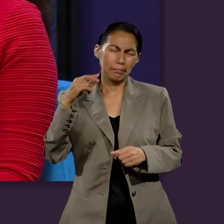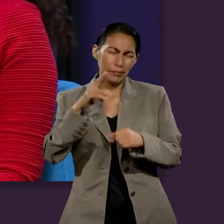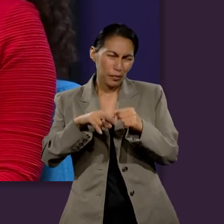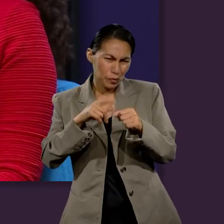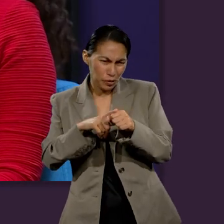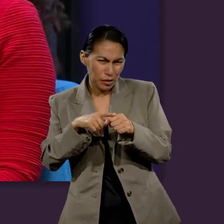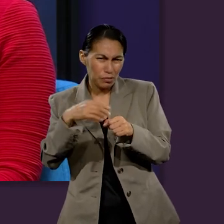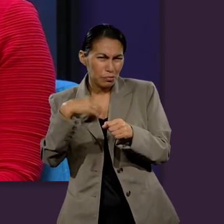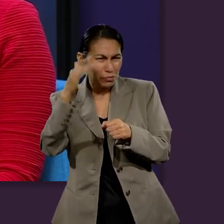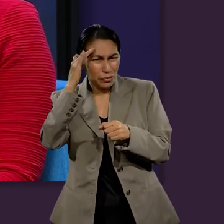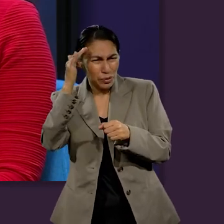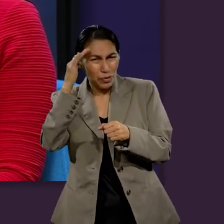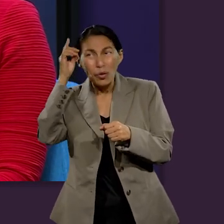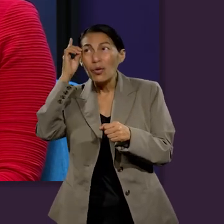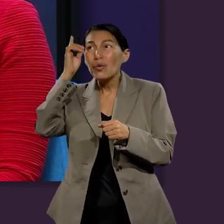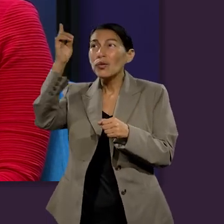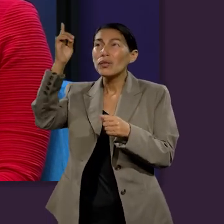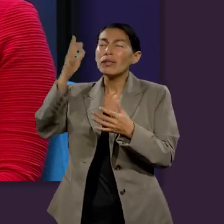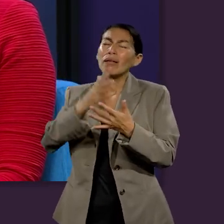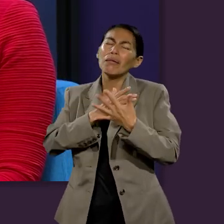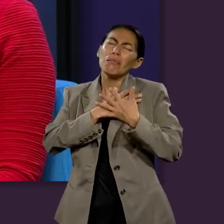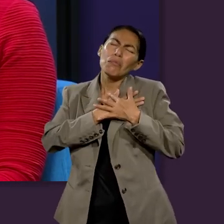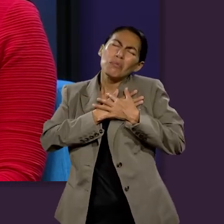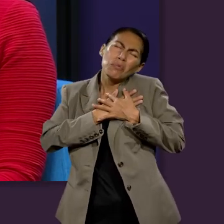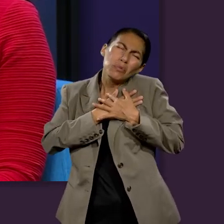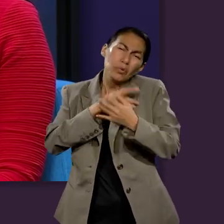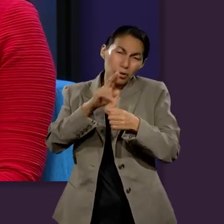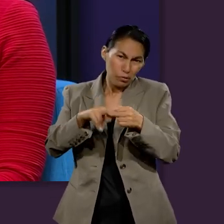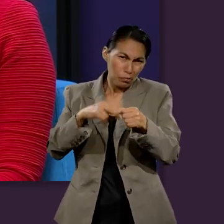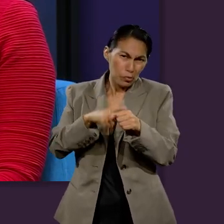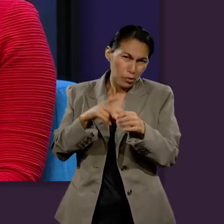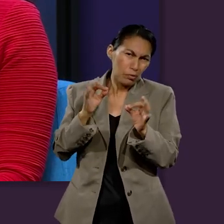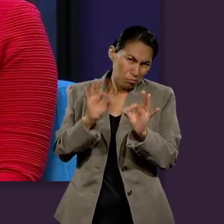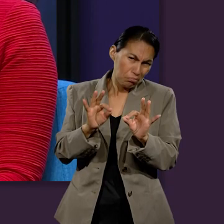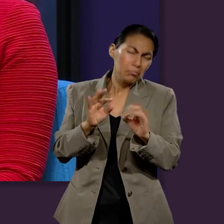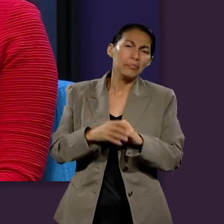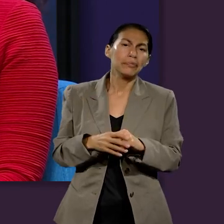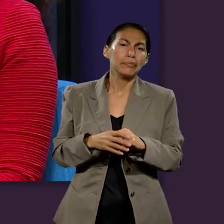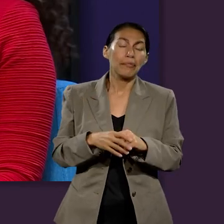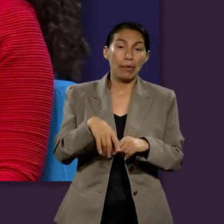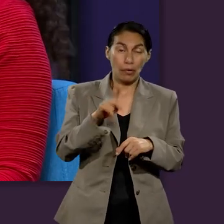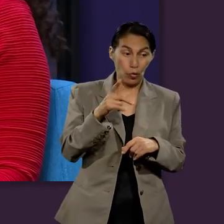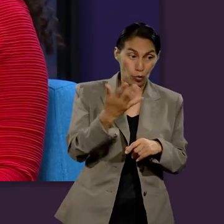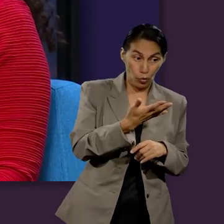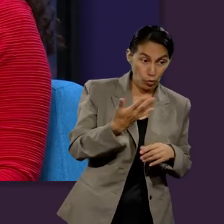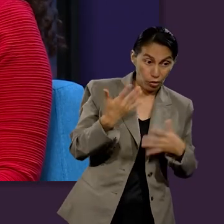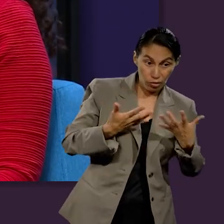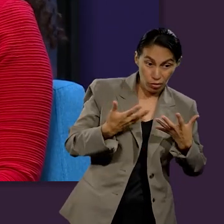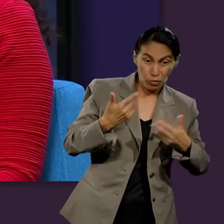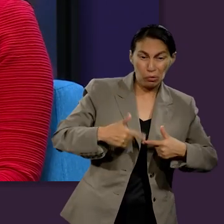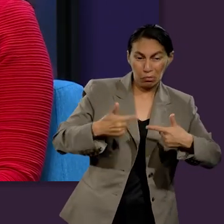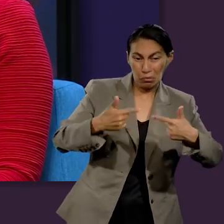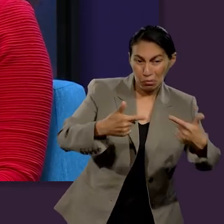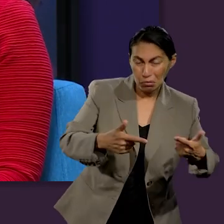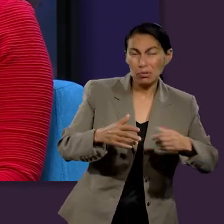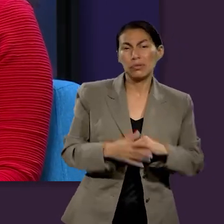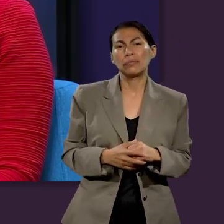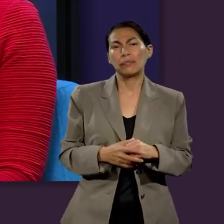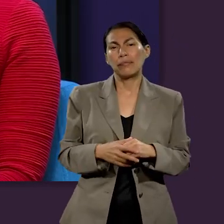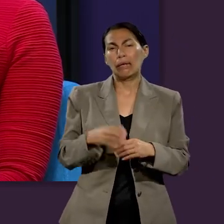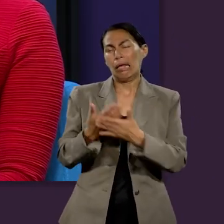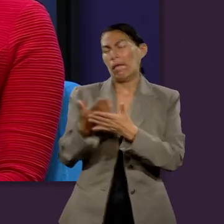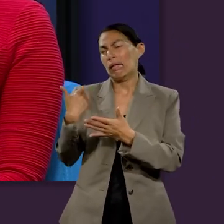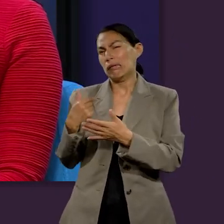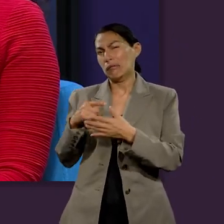esa naturaleza de Dios como un Dios de amor. Y lo decías bien, de pronto cuando pensamos en esta fase de juicio, suena